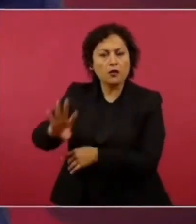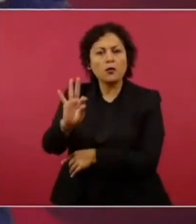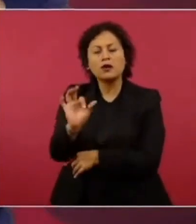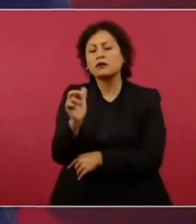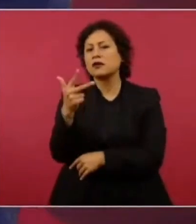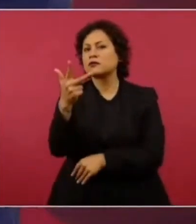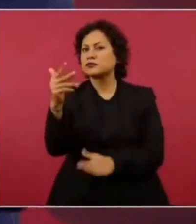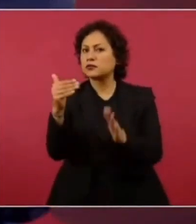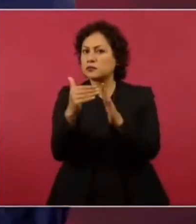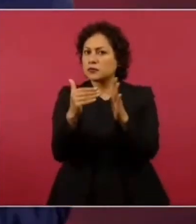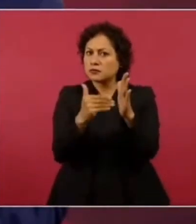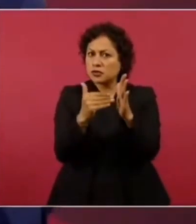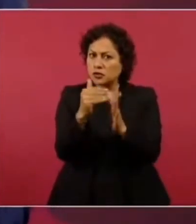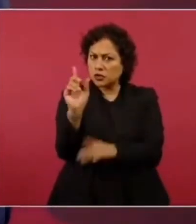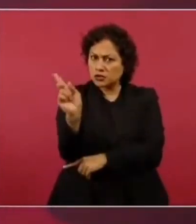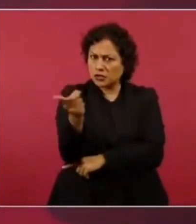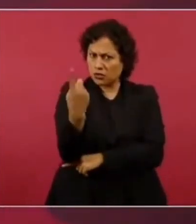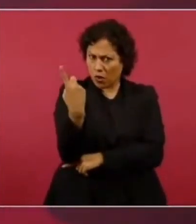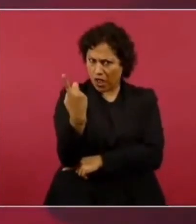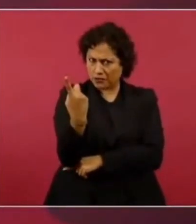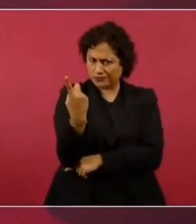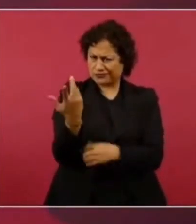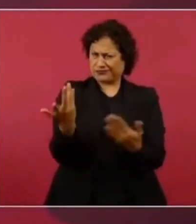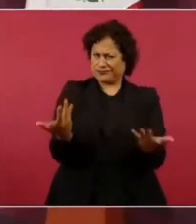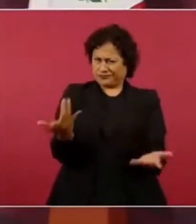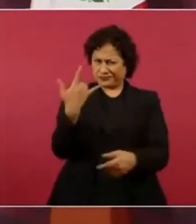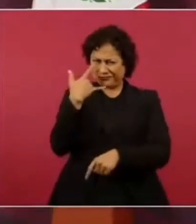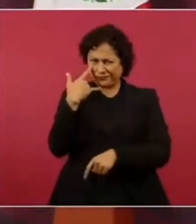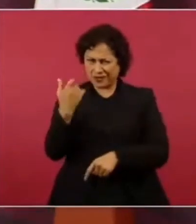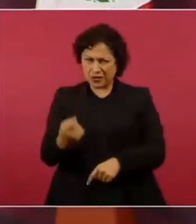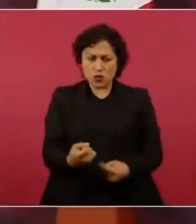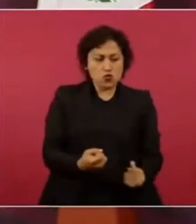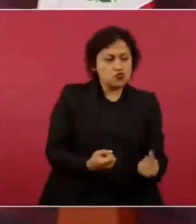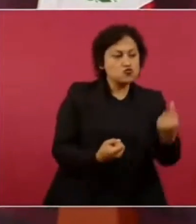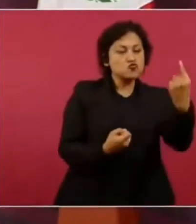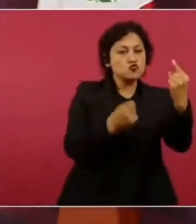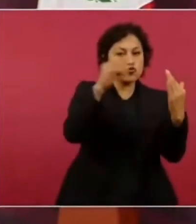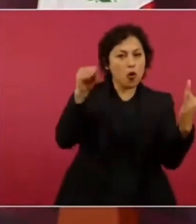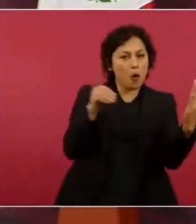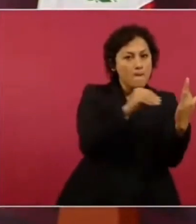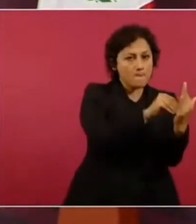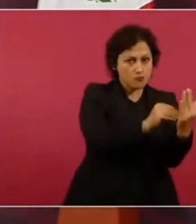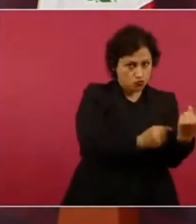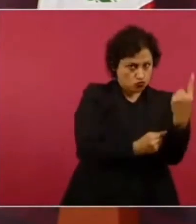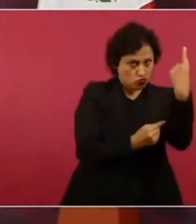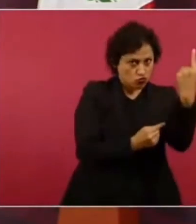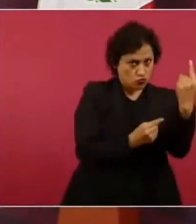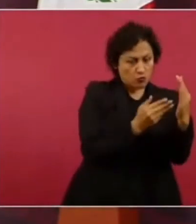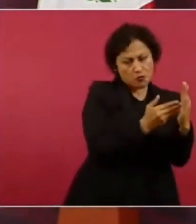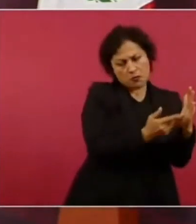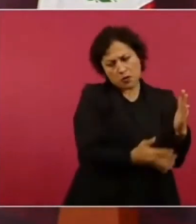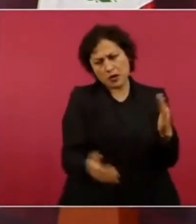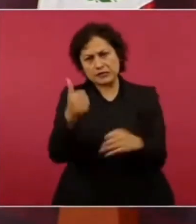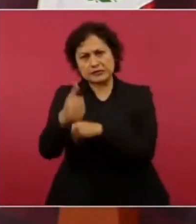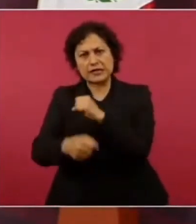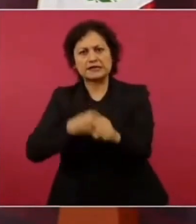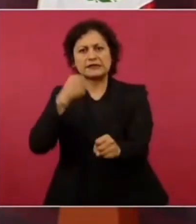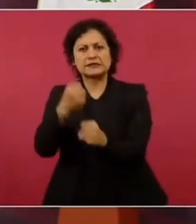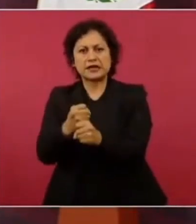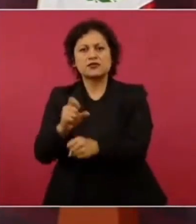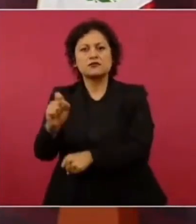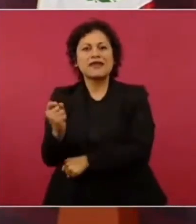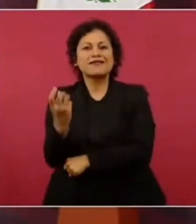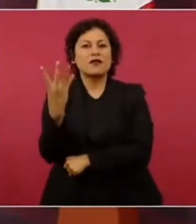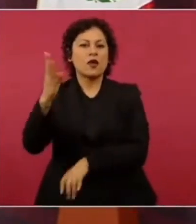De uno a veinticuatro. De dos mil millones de dólares a cuarenta y ocho mil millones de dólares.